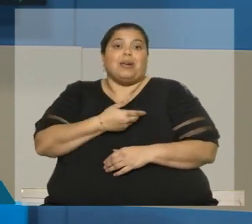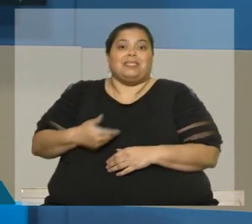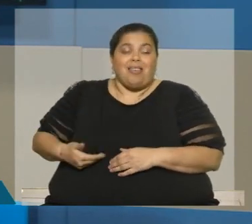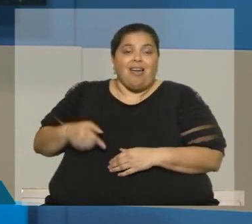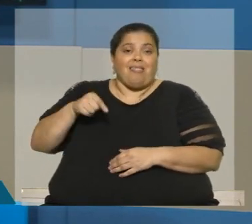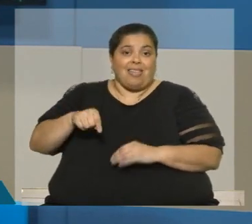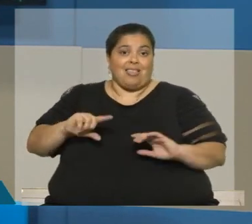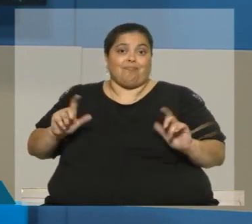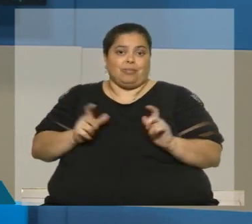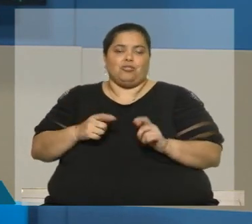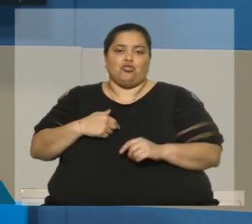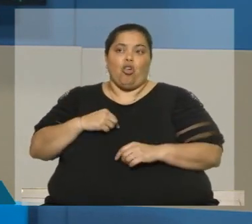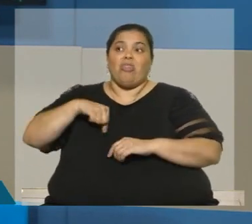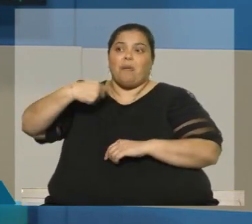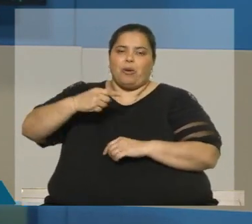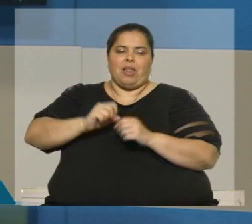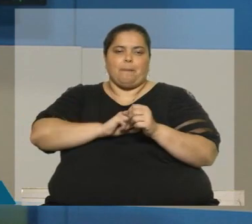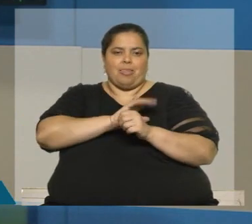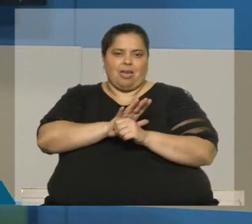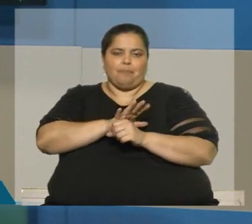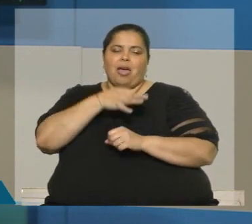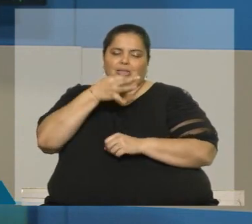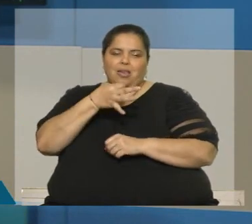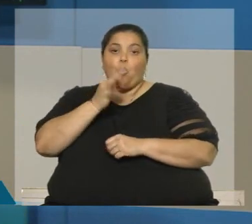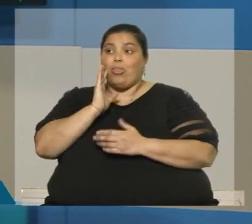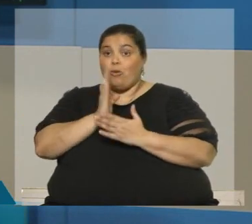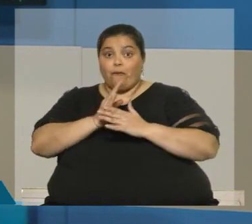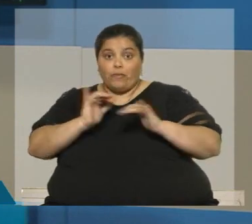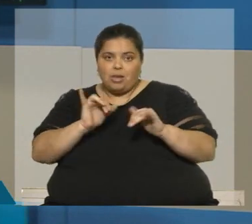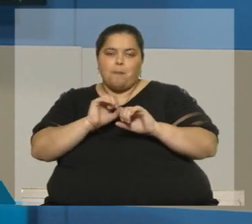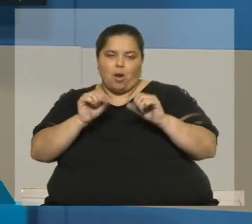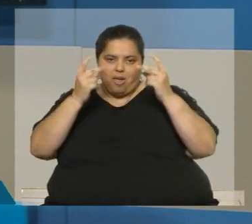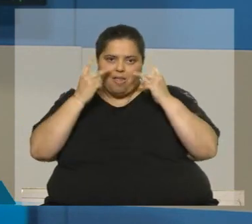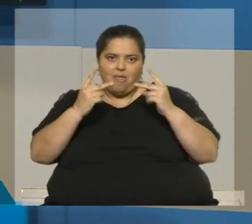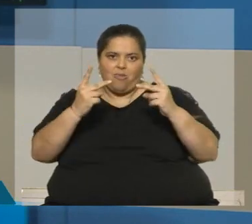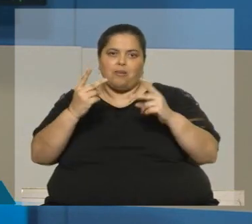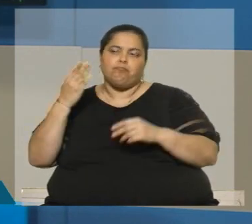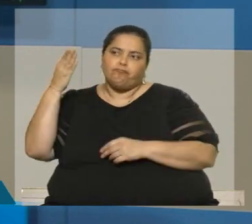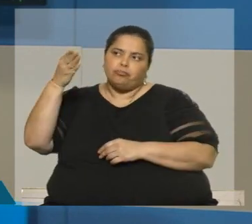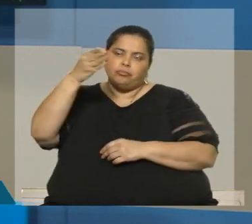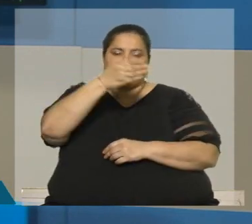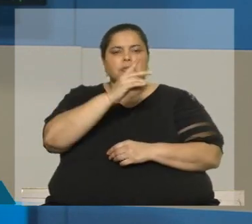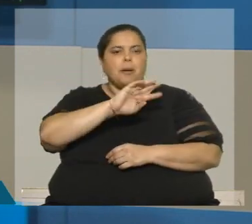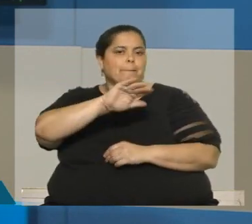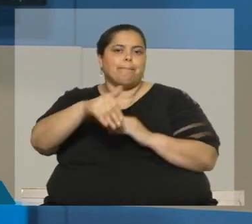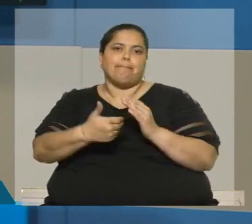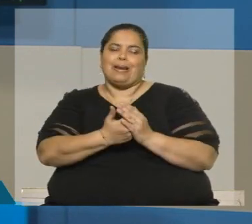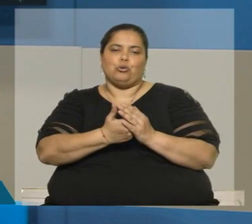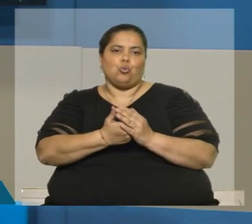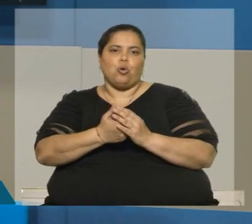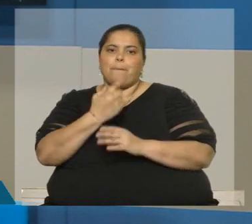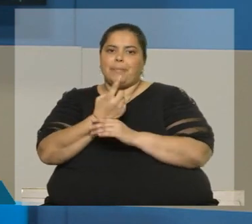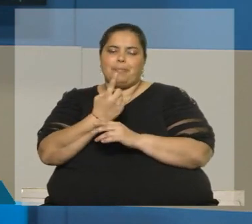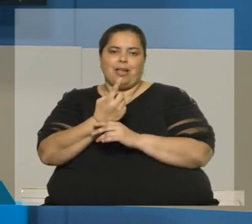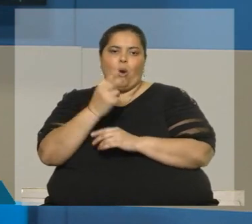decidí que la primera misión internacional que iba a hacer esta delegación, que corresponde a todos los países del Mercosur, iba a venir primero